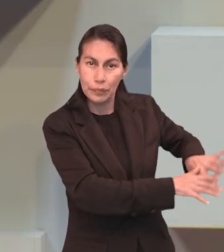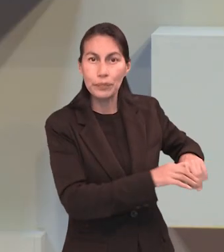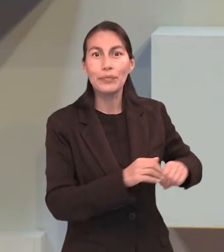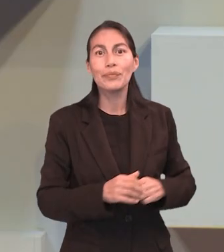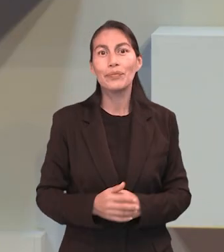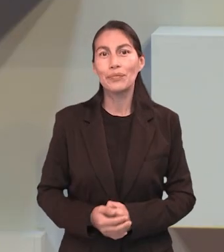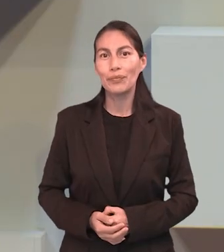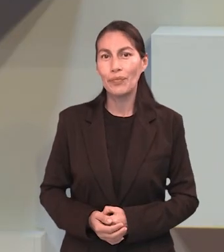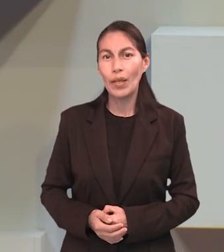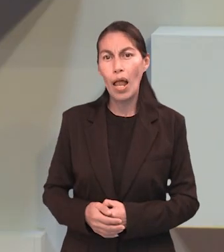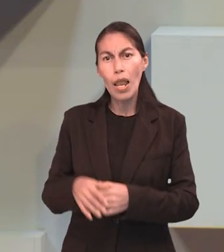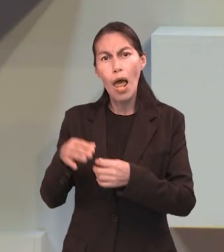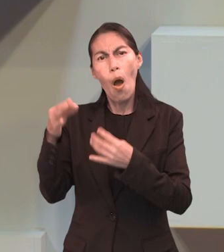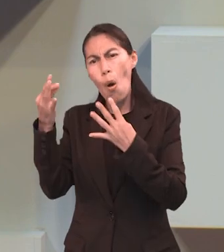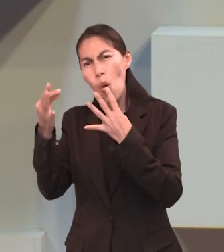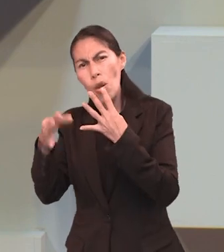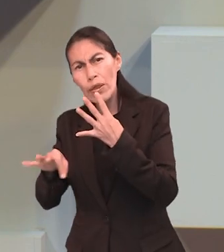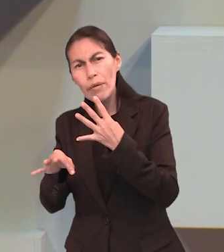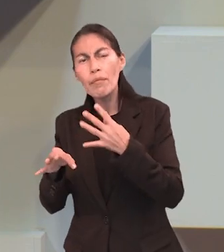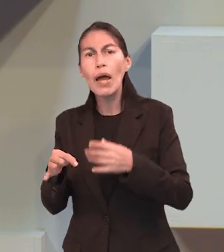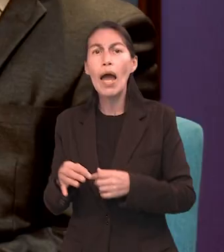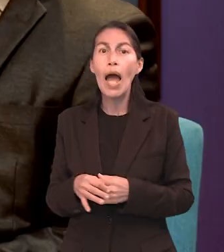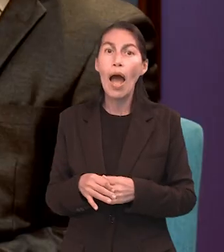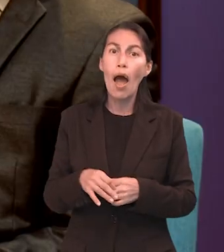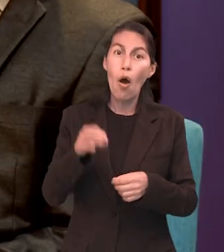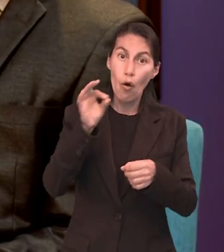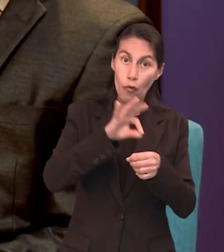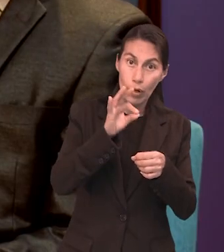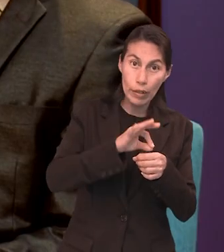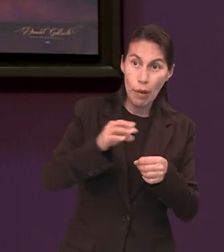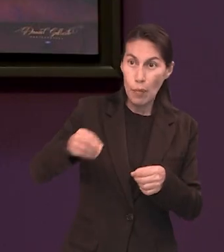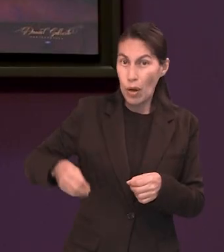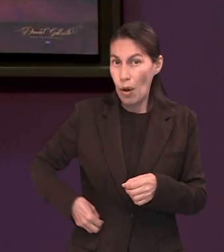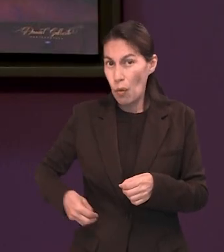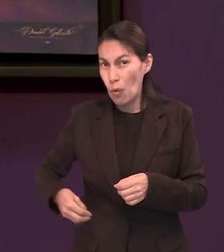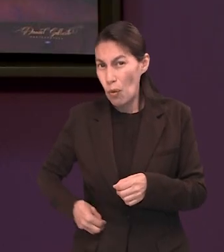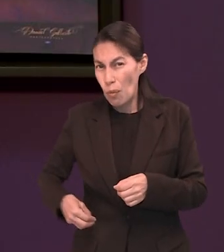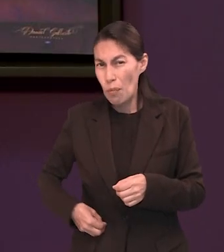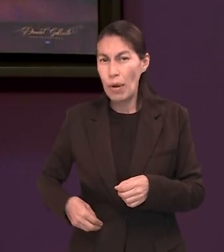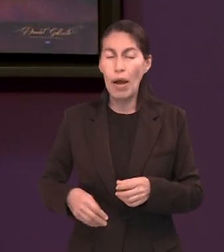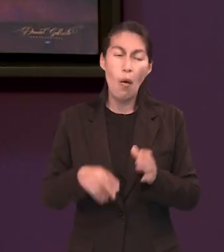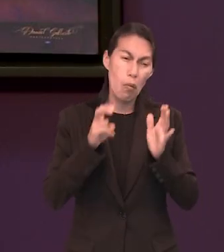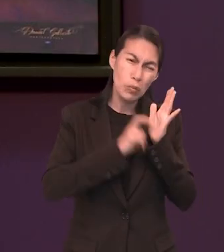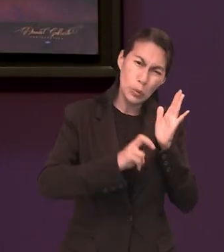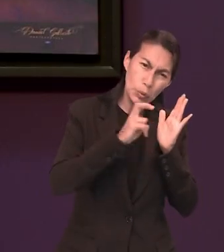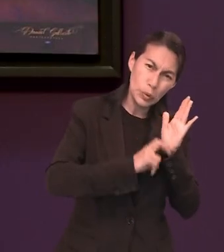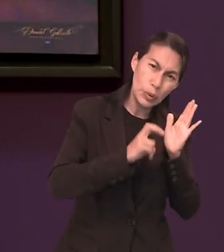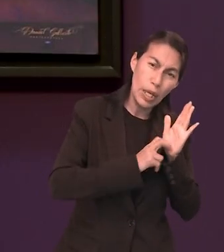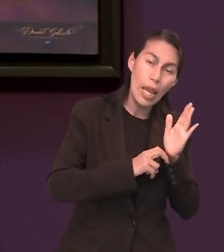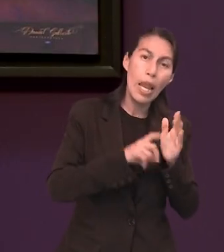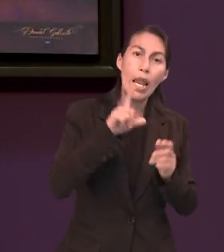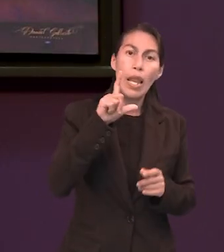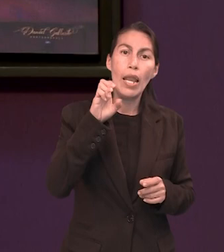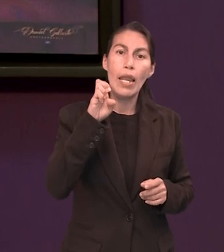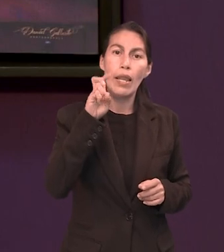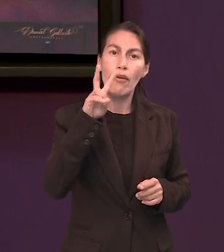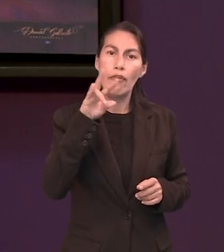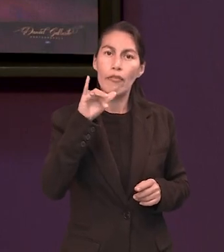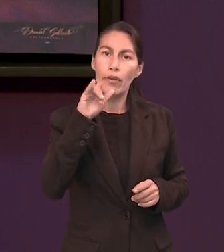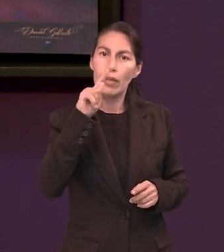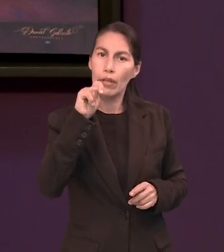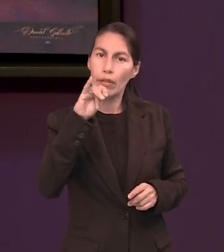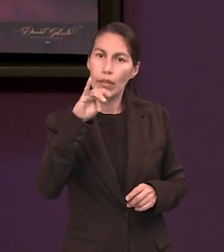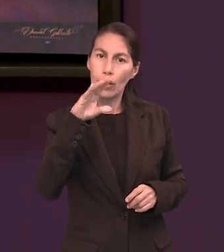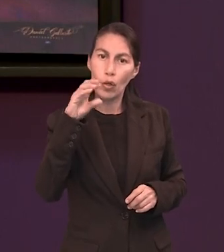los pecados. Y está la última, que es la ofrenda por la culpa o la reparación. Y podemos ver Levíticos 5,